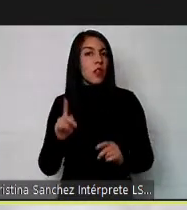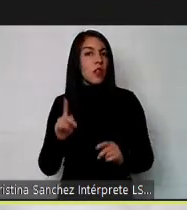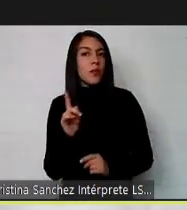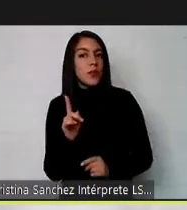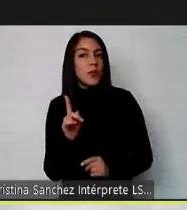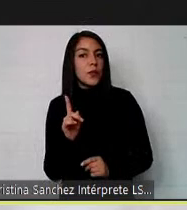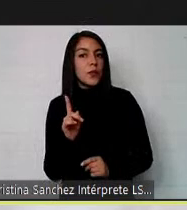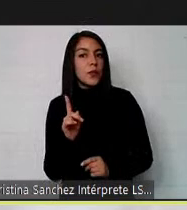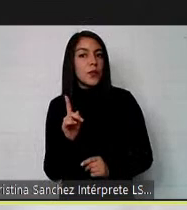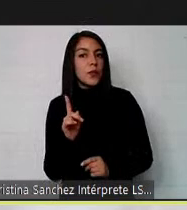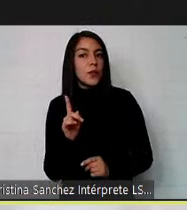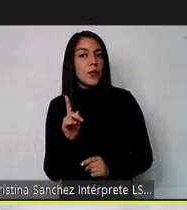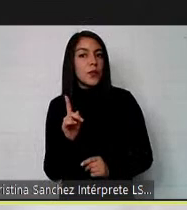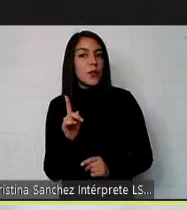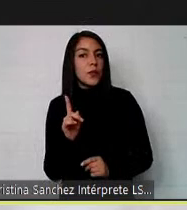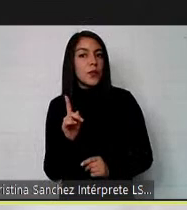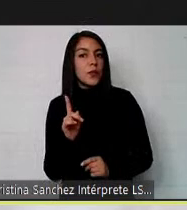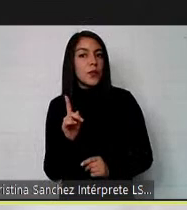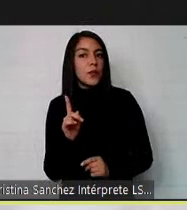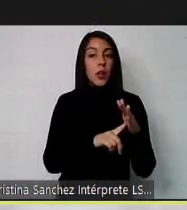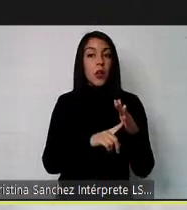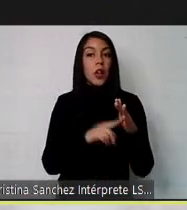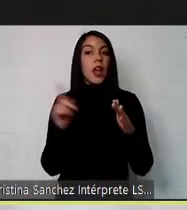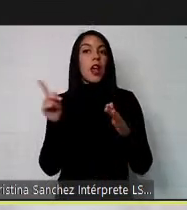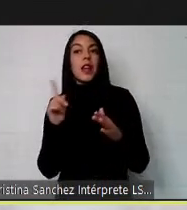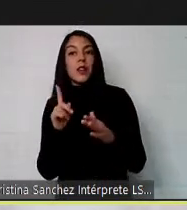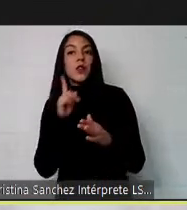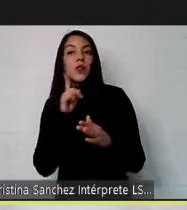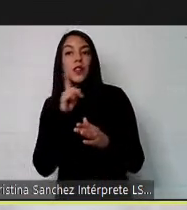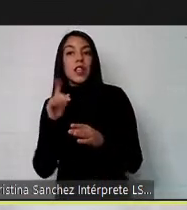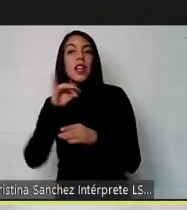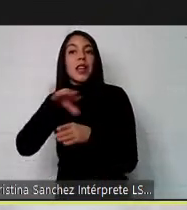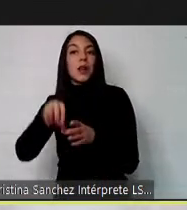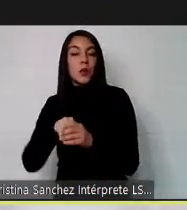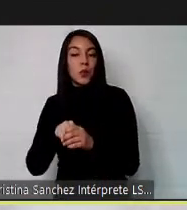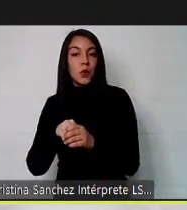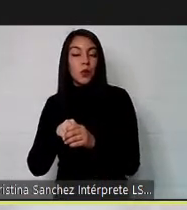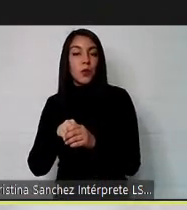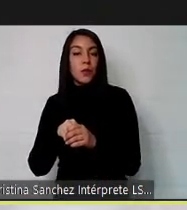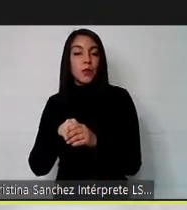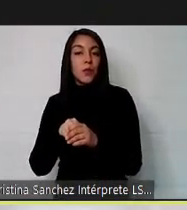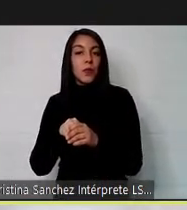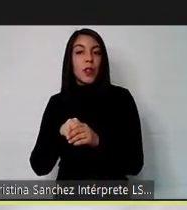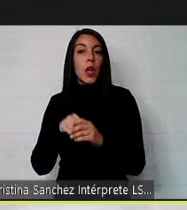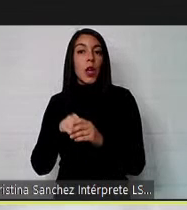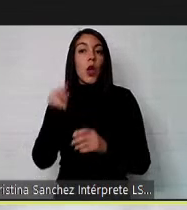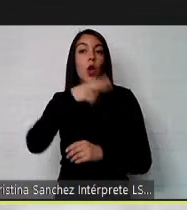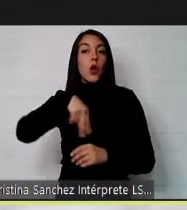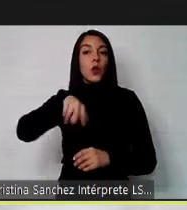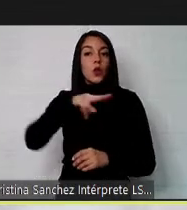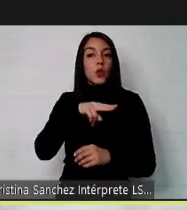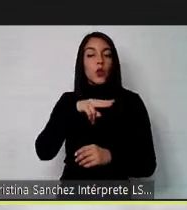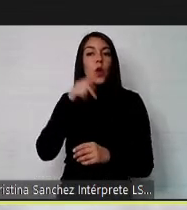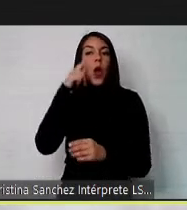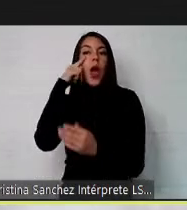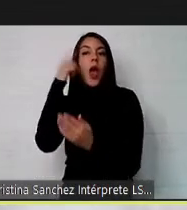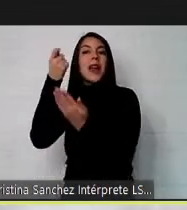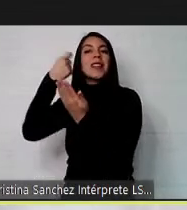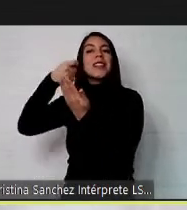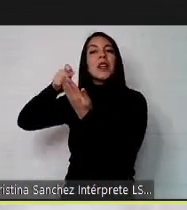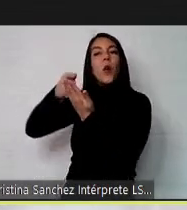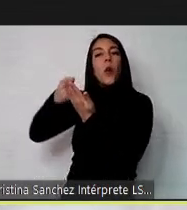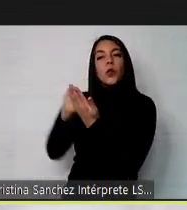discriminación y aún así no tener inclusión cuando nosotros reconocemos